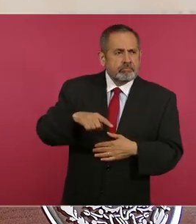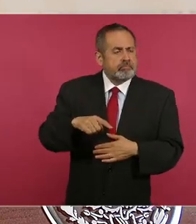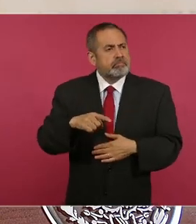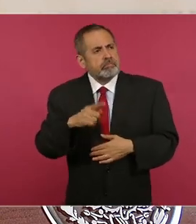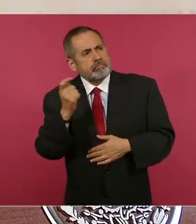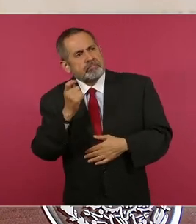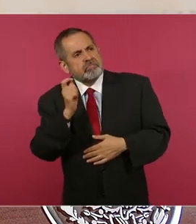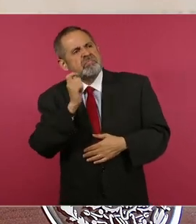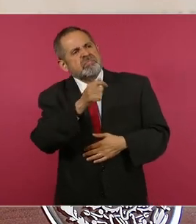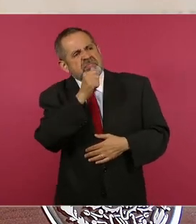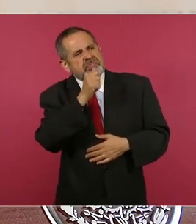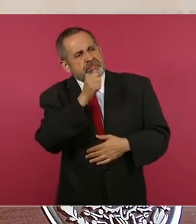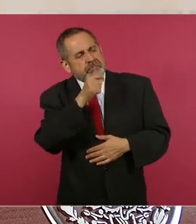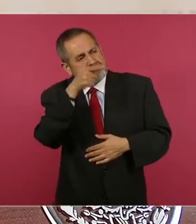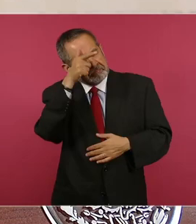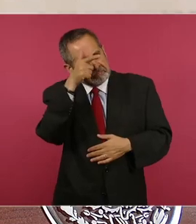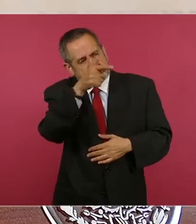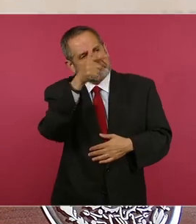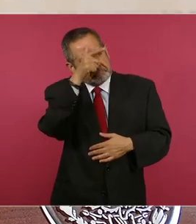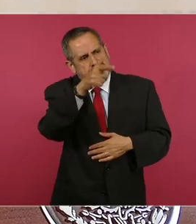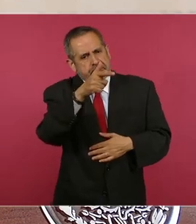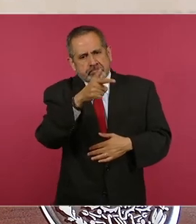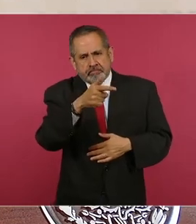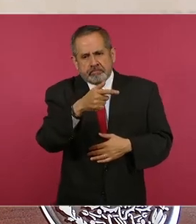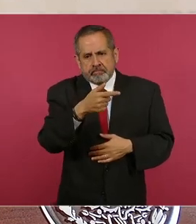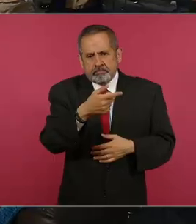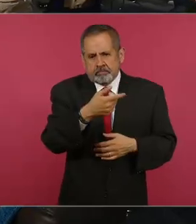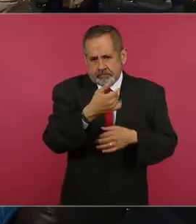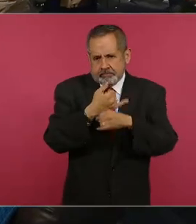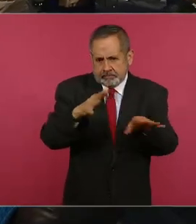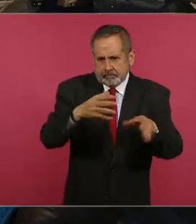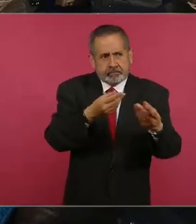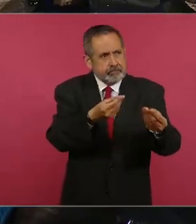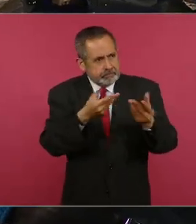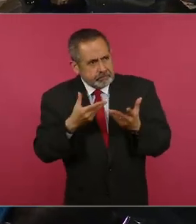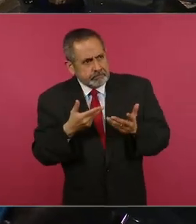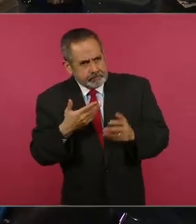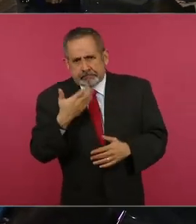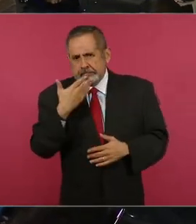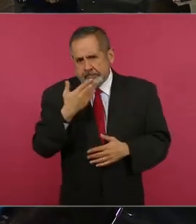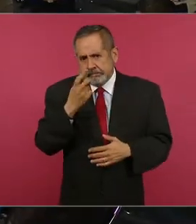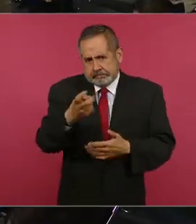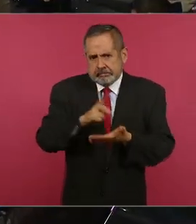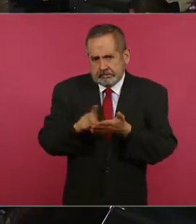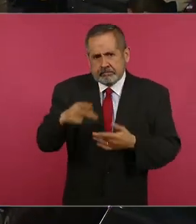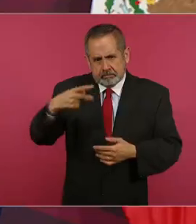derecho de ser informado, porque antes no había